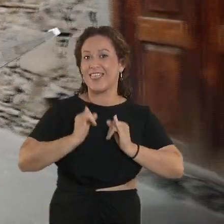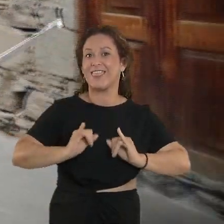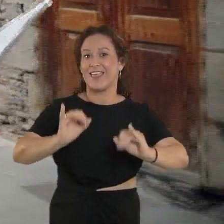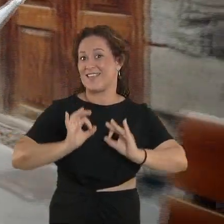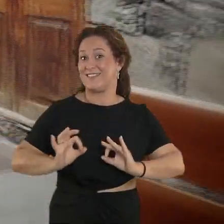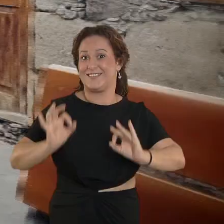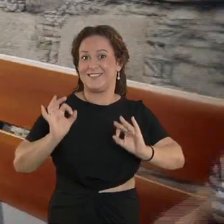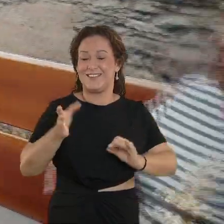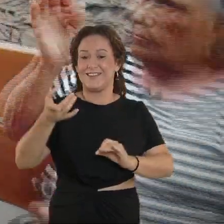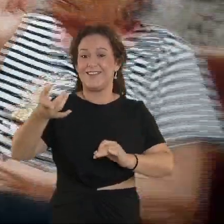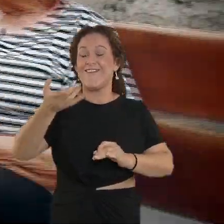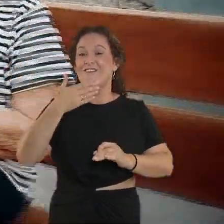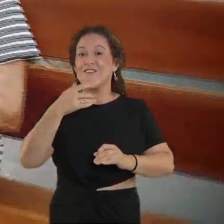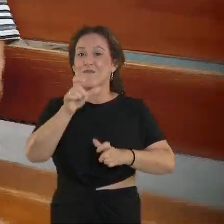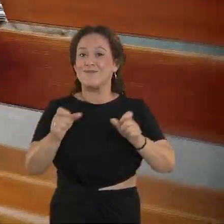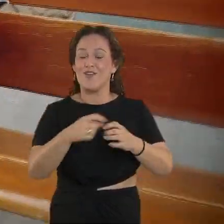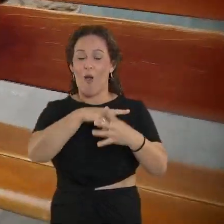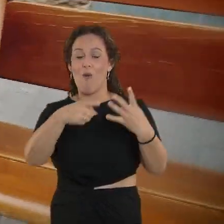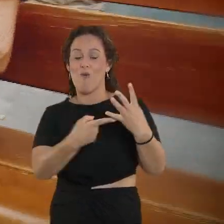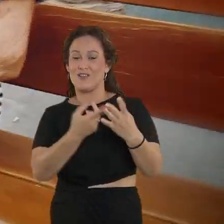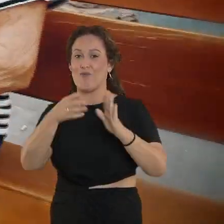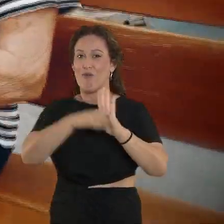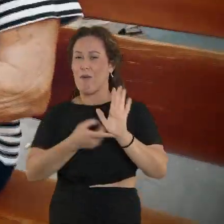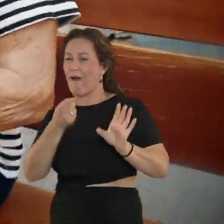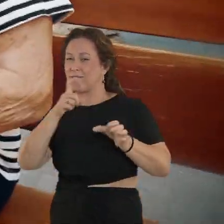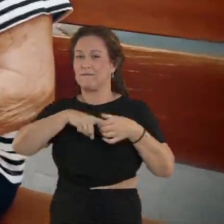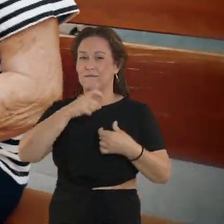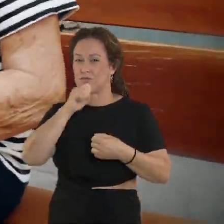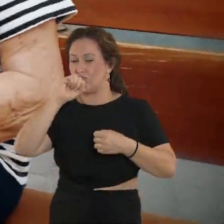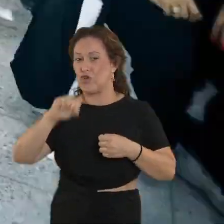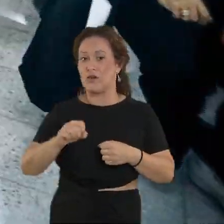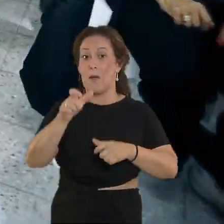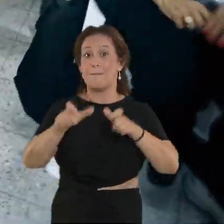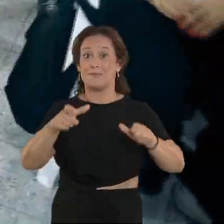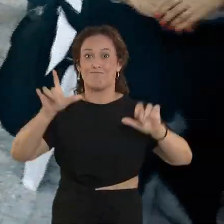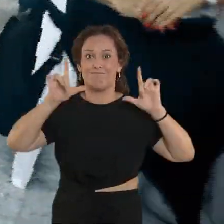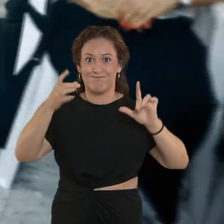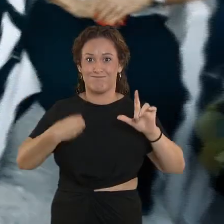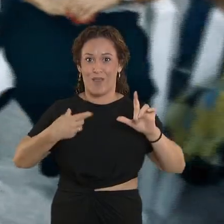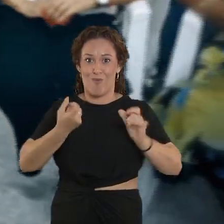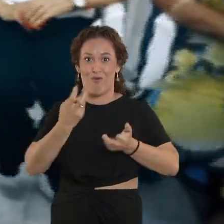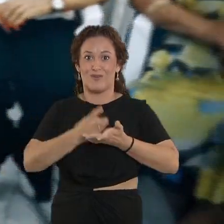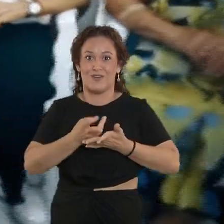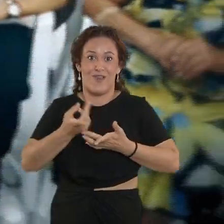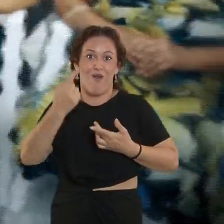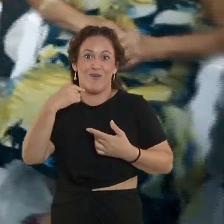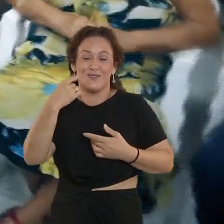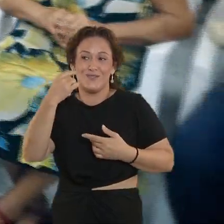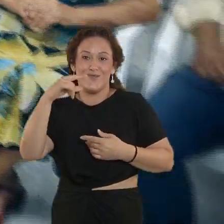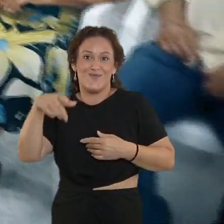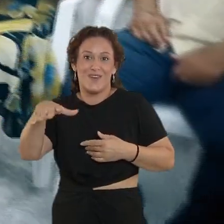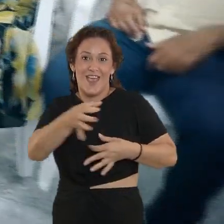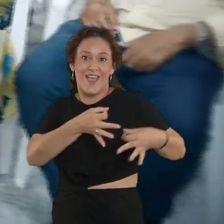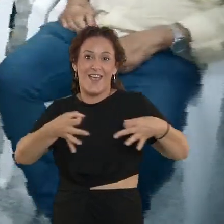manda, conocimos a cuatro grandes fans del formato. Unos protagonistas que volvieron a acercarnos una vez más a las